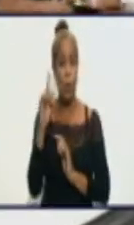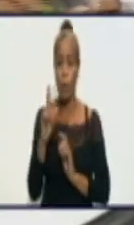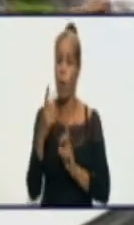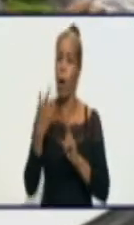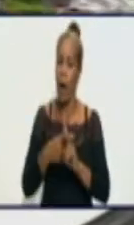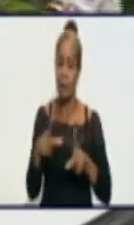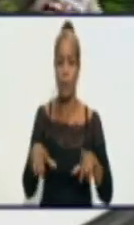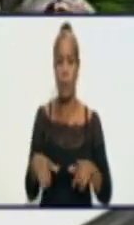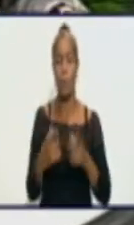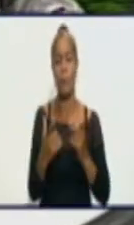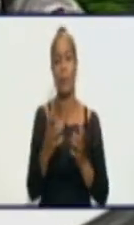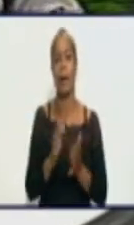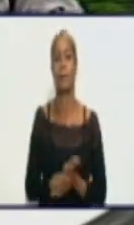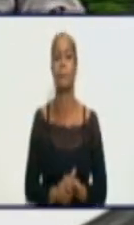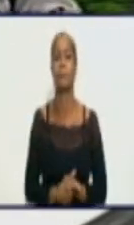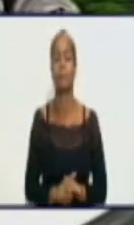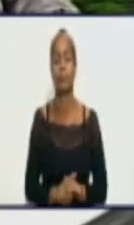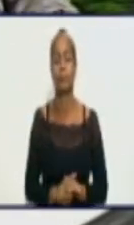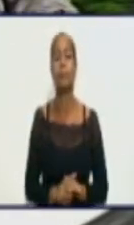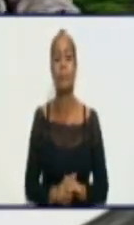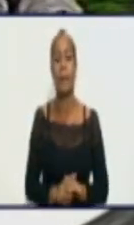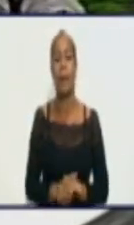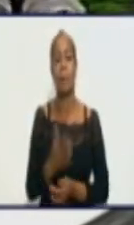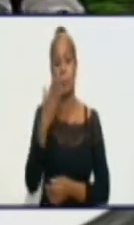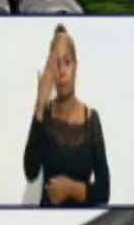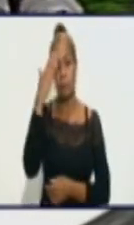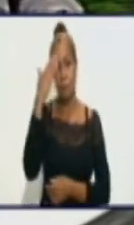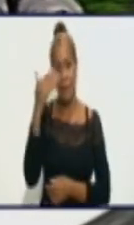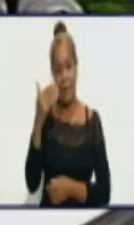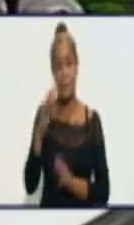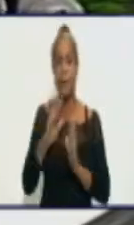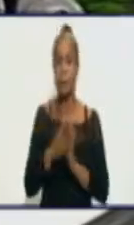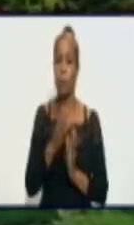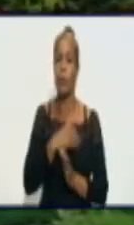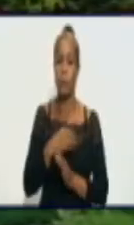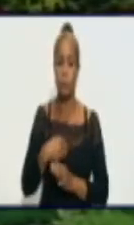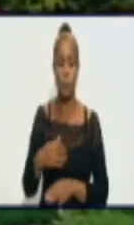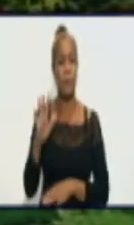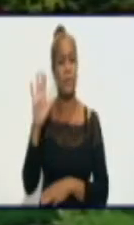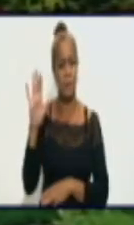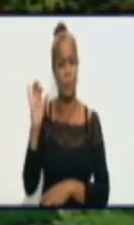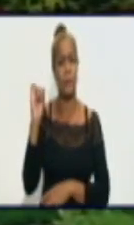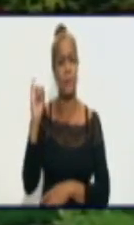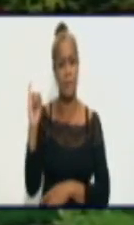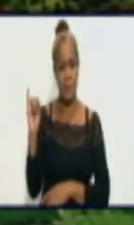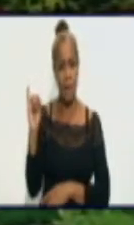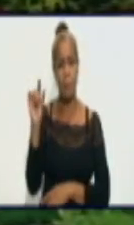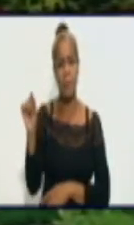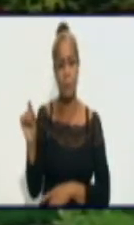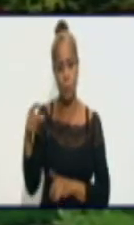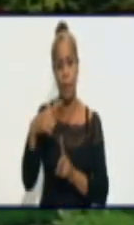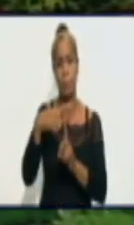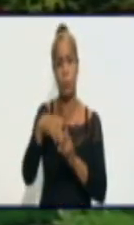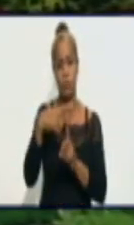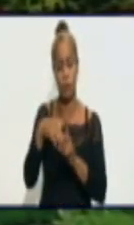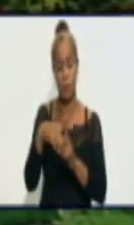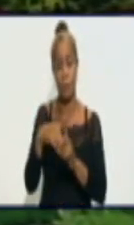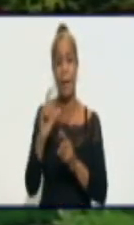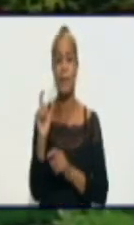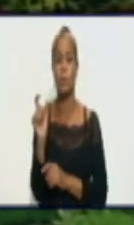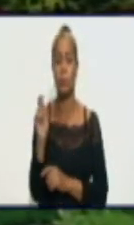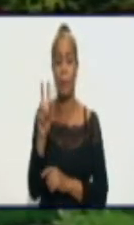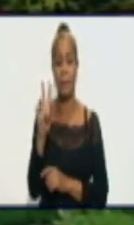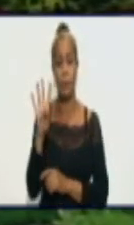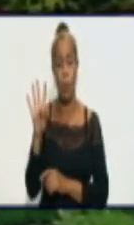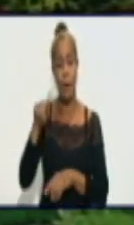cumplirlas, exactamente. Bien, muchísimas gracias a la doctora Kenia. Vamos a reiterar la cifra, 56 casos positivos a la COVID-19 en las últimas 24 horas en